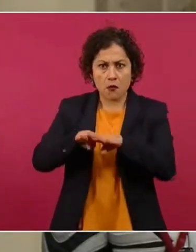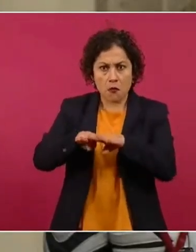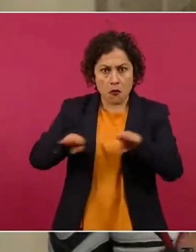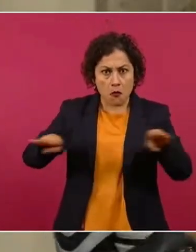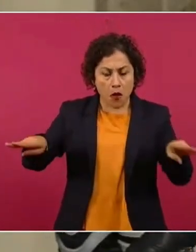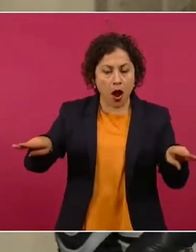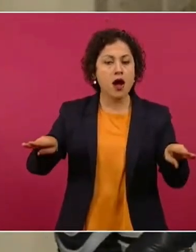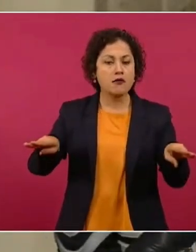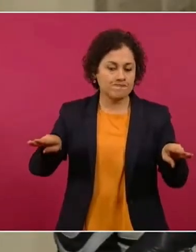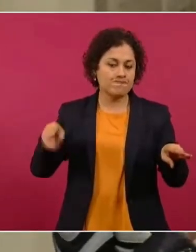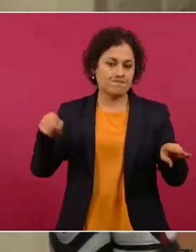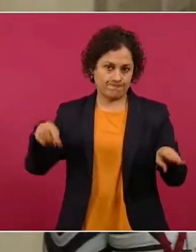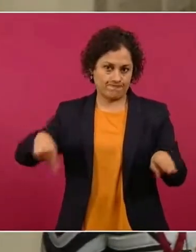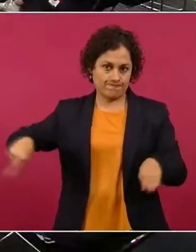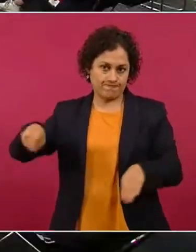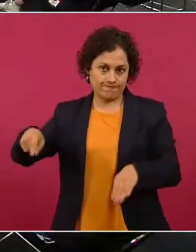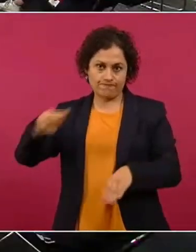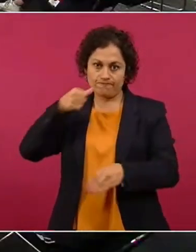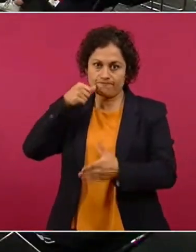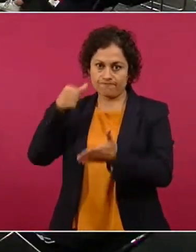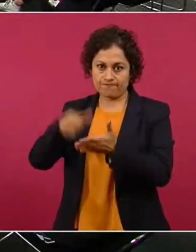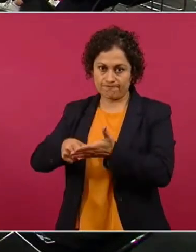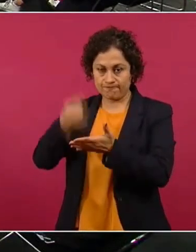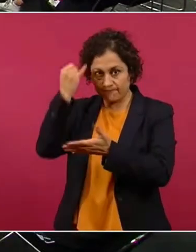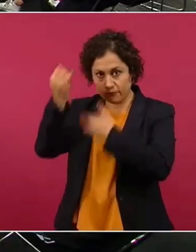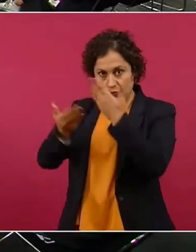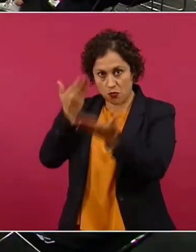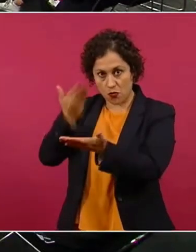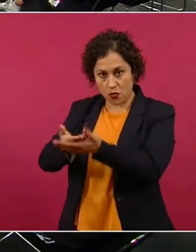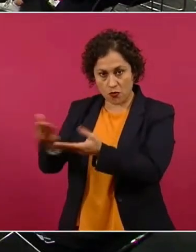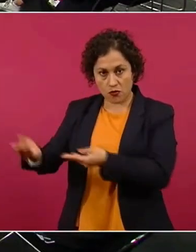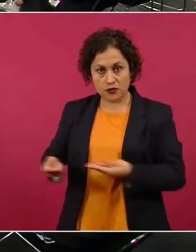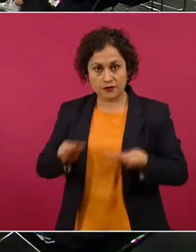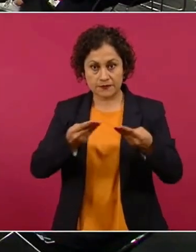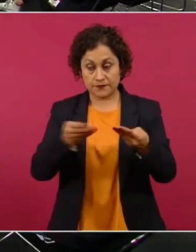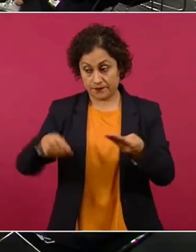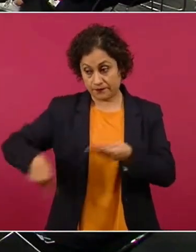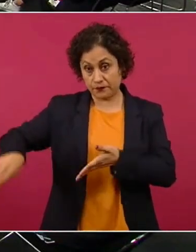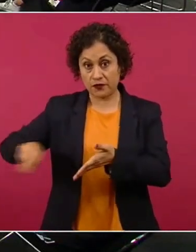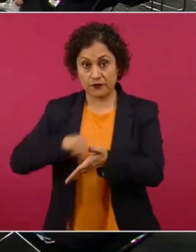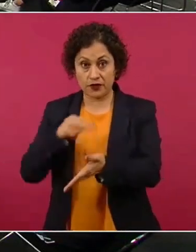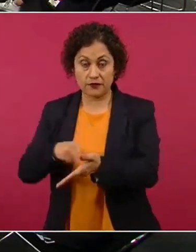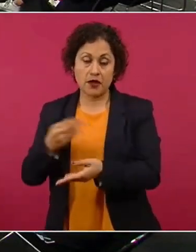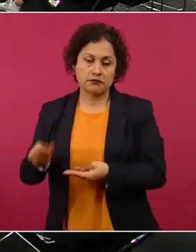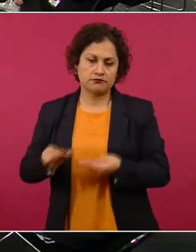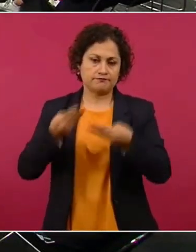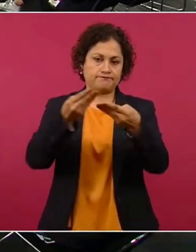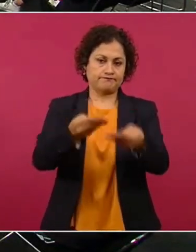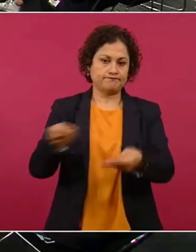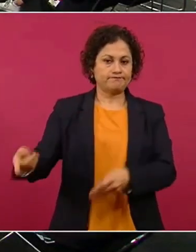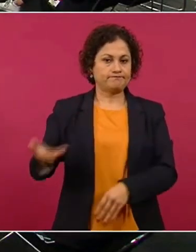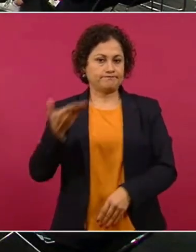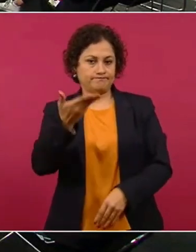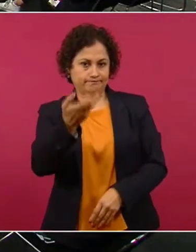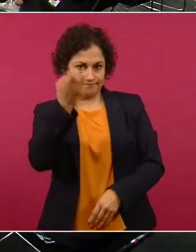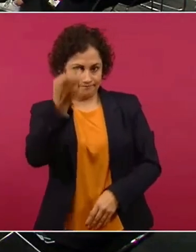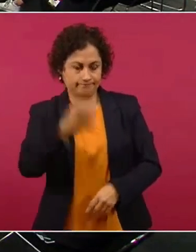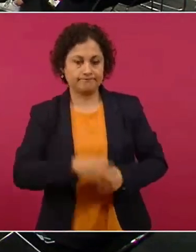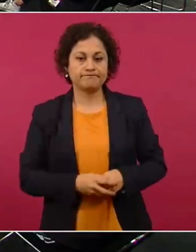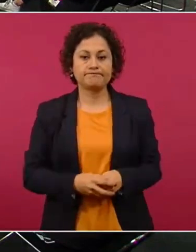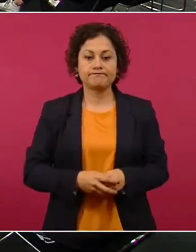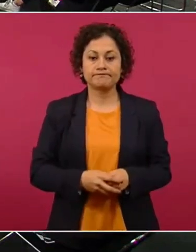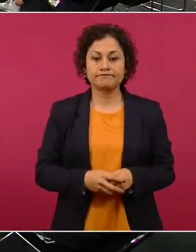y bueno, pues en ese sentido me pidieron que le entregue también una carta donde firman y que bueno, que le solicitan esto. Finalmente, bueno,